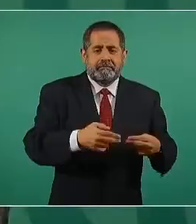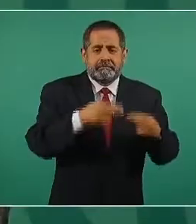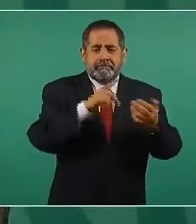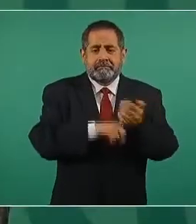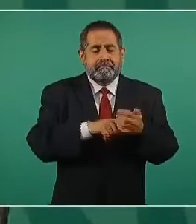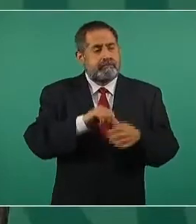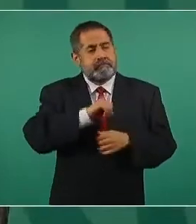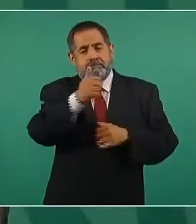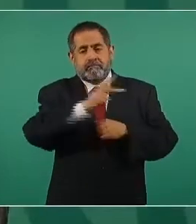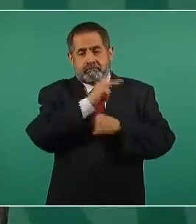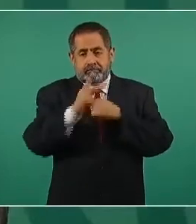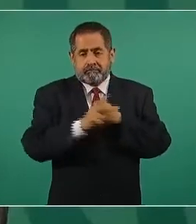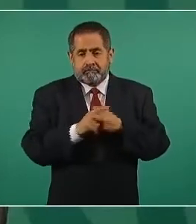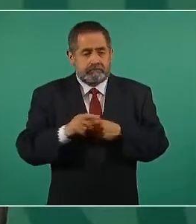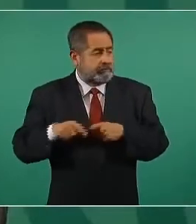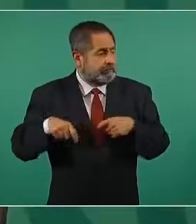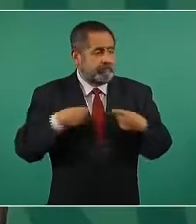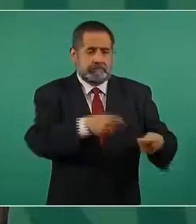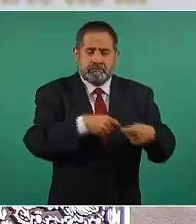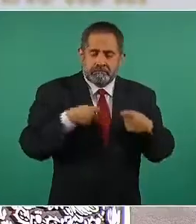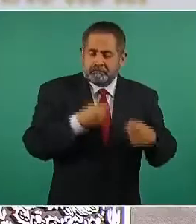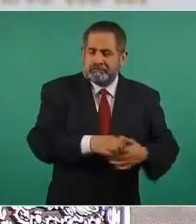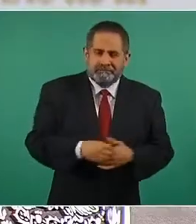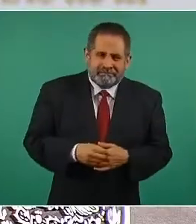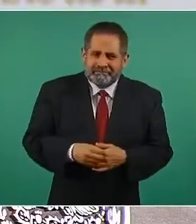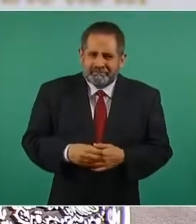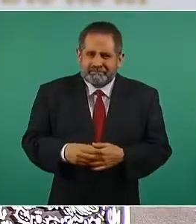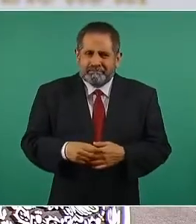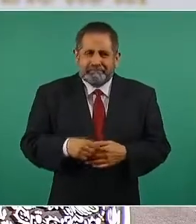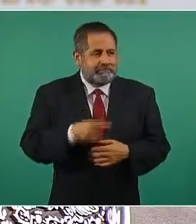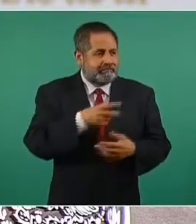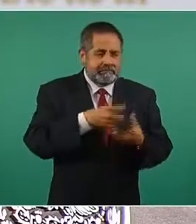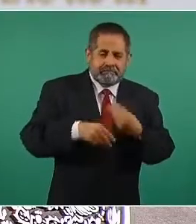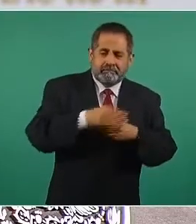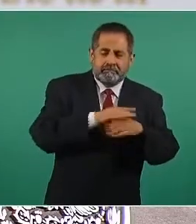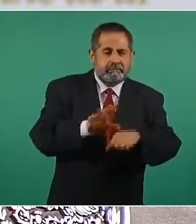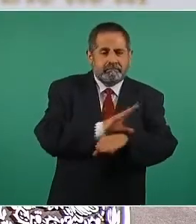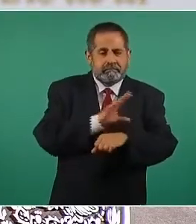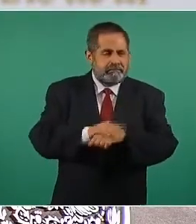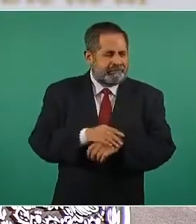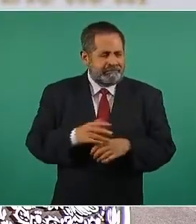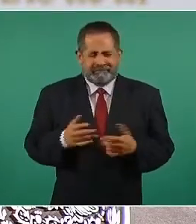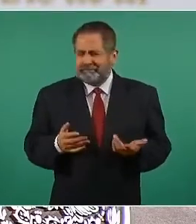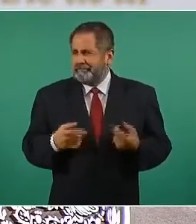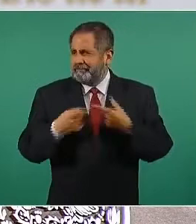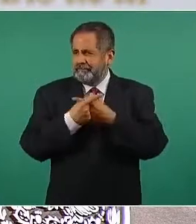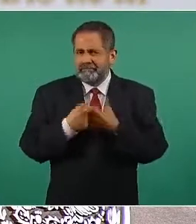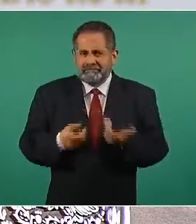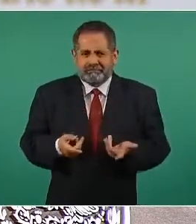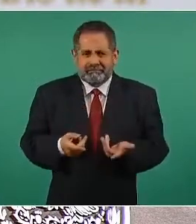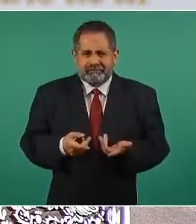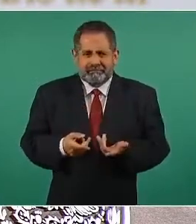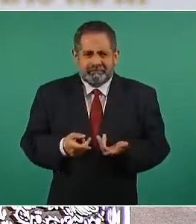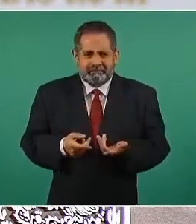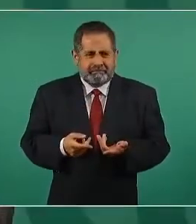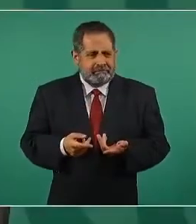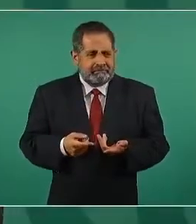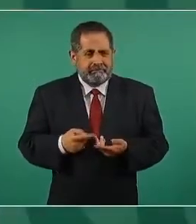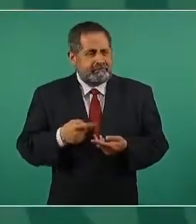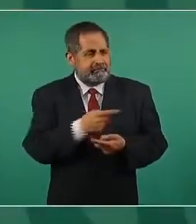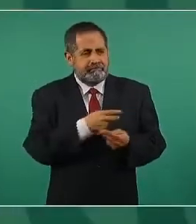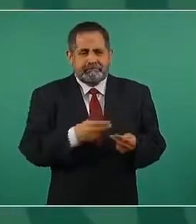extranjeras que generan energía eléctrica, negocios